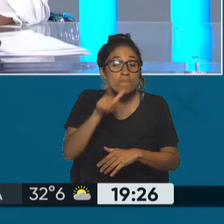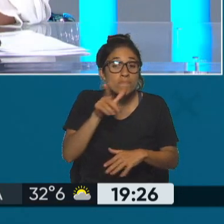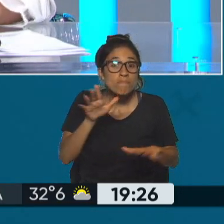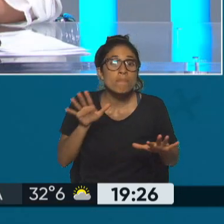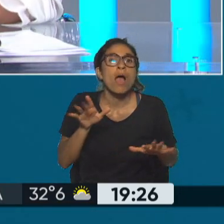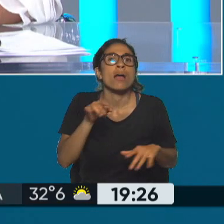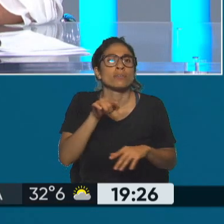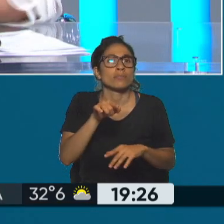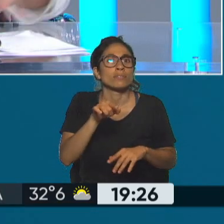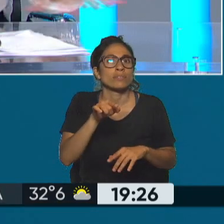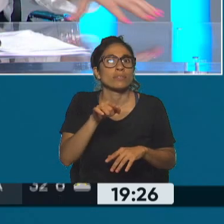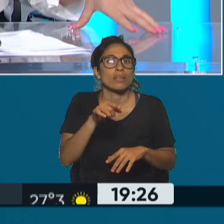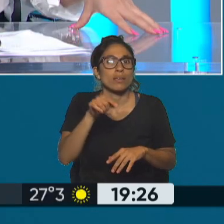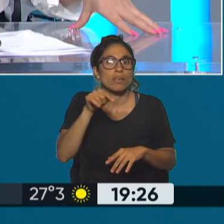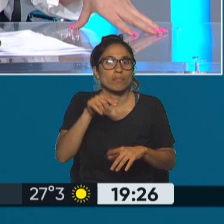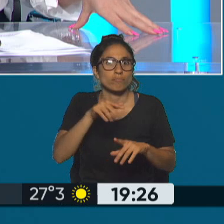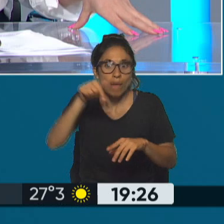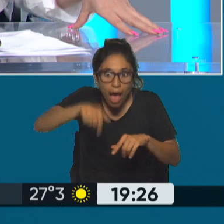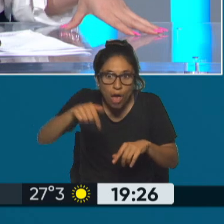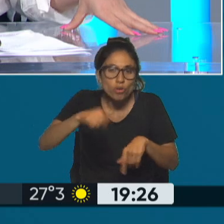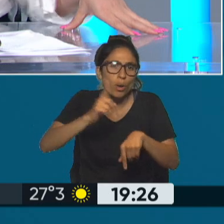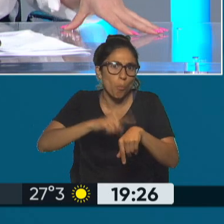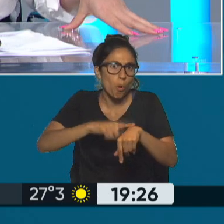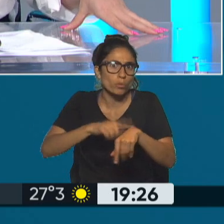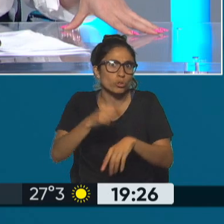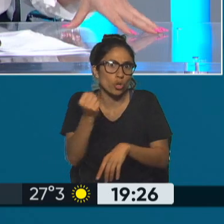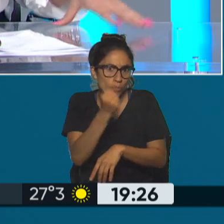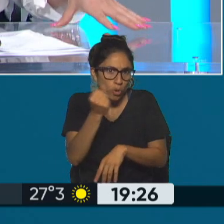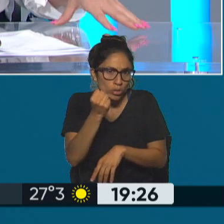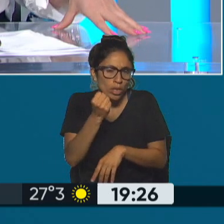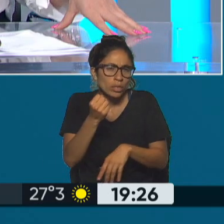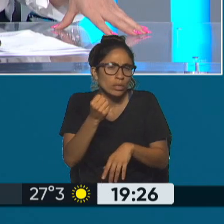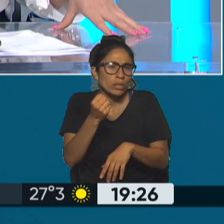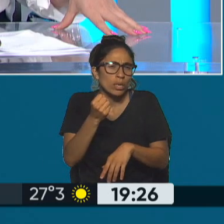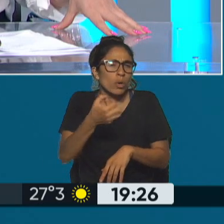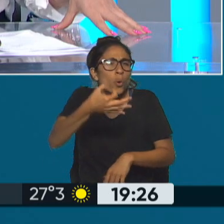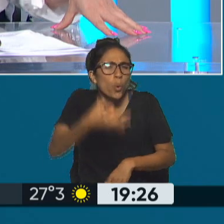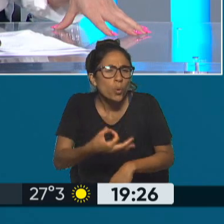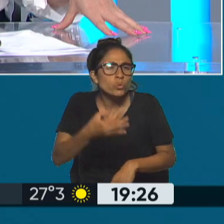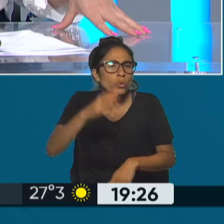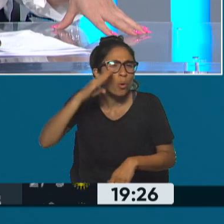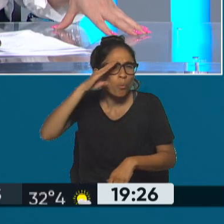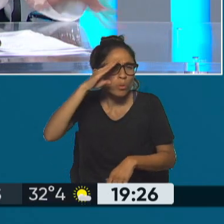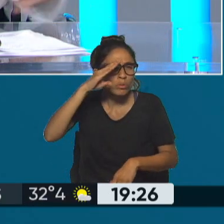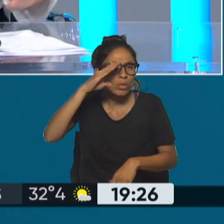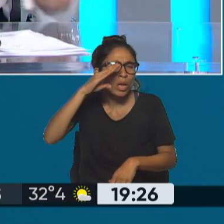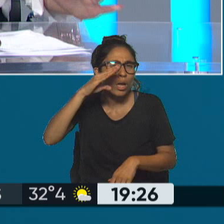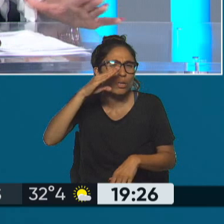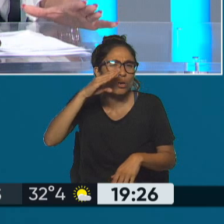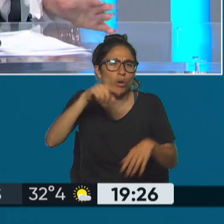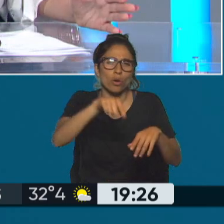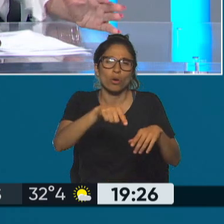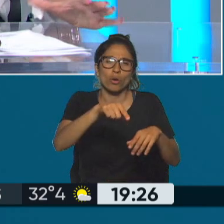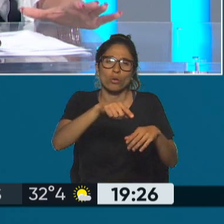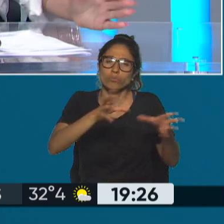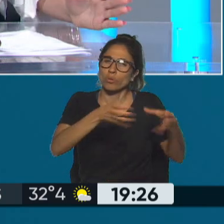en un contexto muy relevante porque Bolsonaro se había retirado de la CELAC que está oficializada desde el 2010 y que nuclea